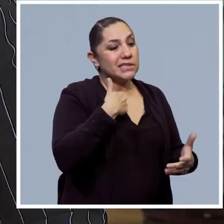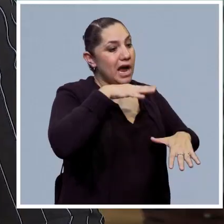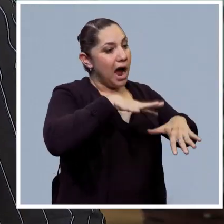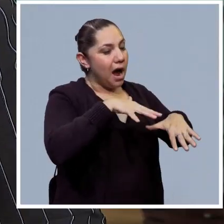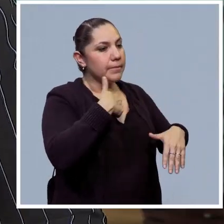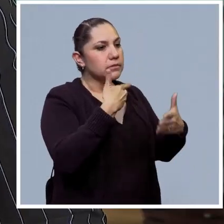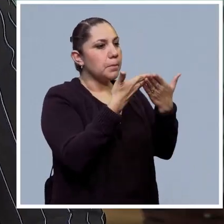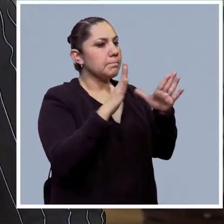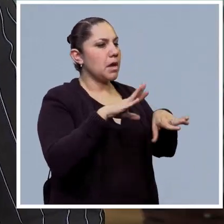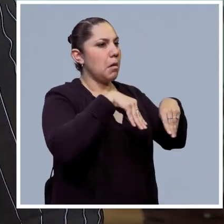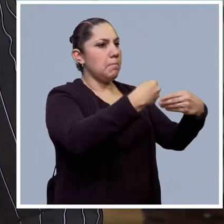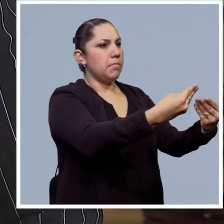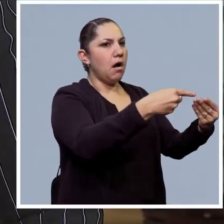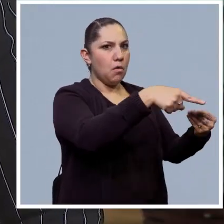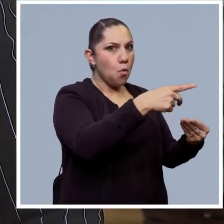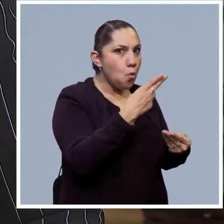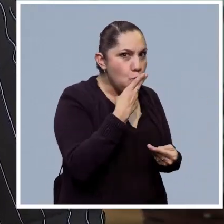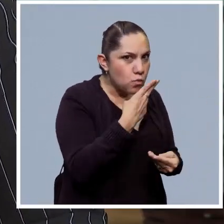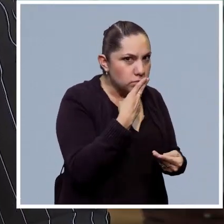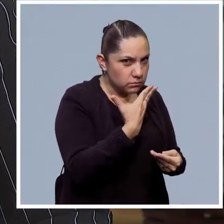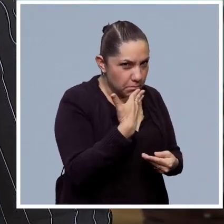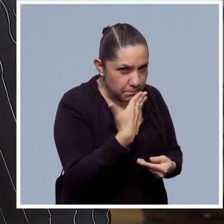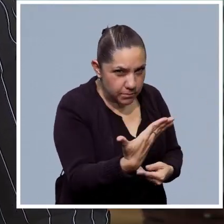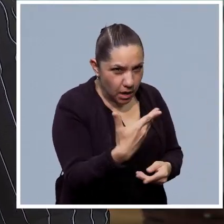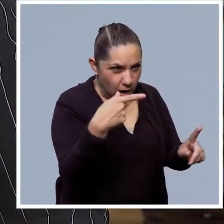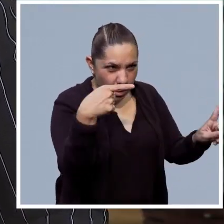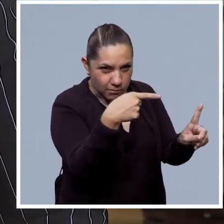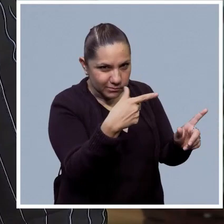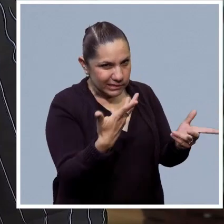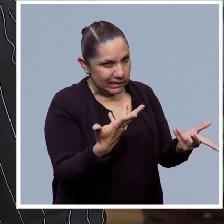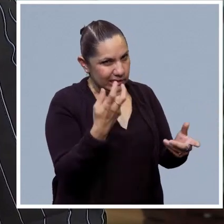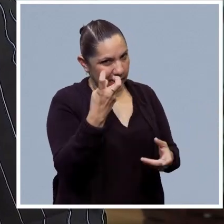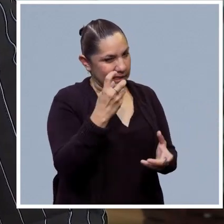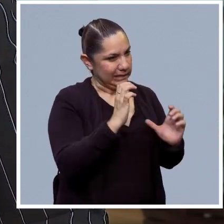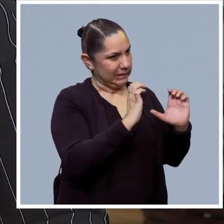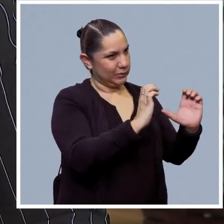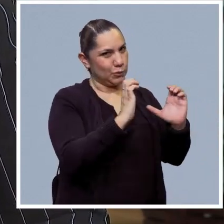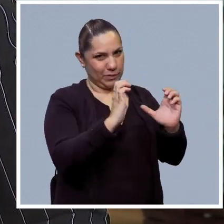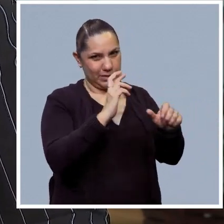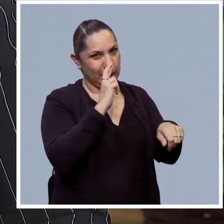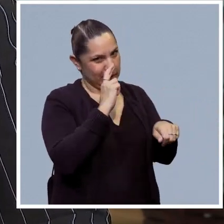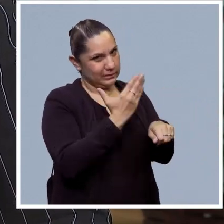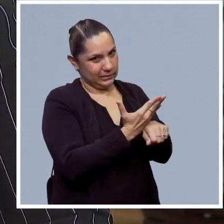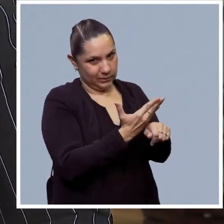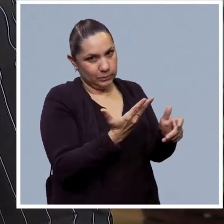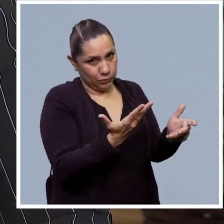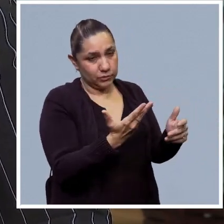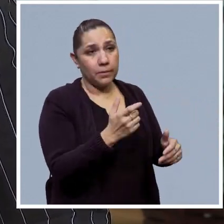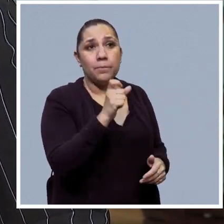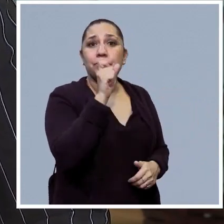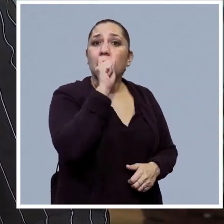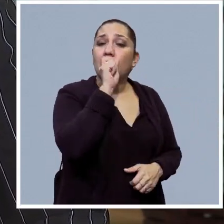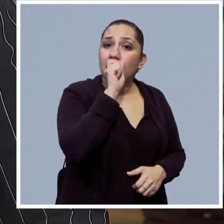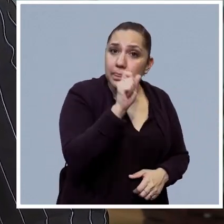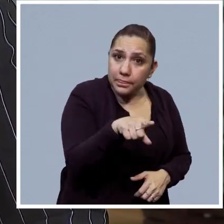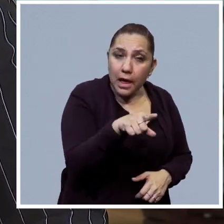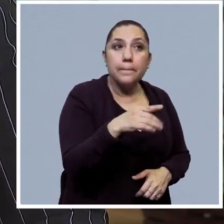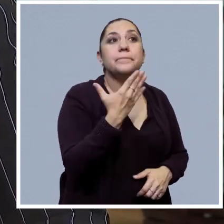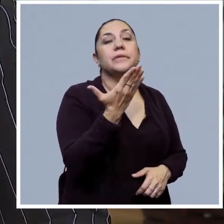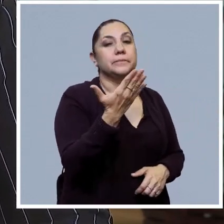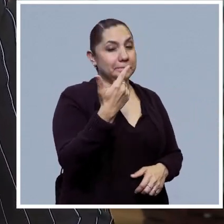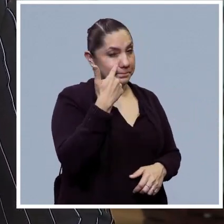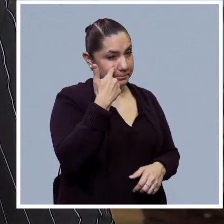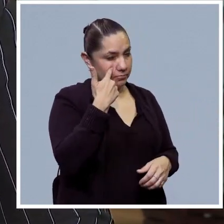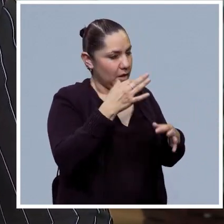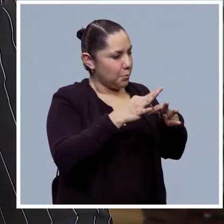mejores para la población. También es importante considerar que siempre, y es algo muy importante,